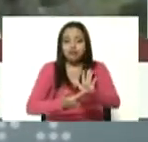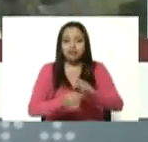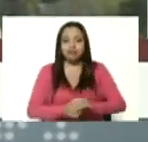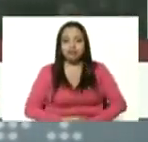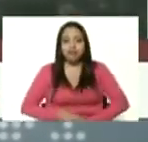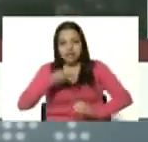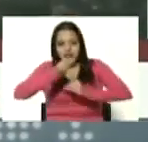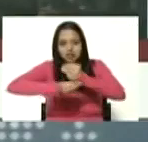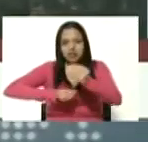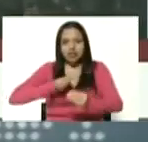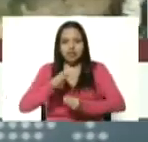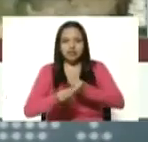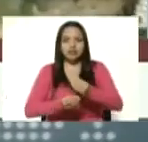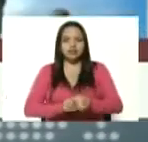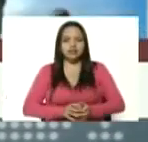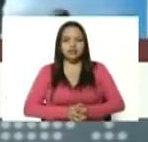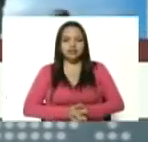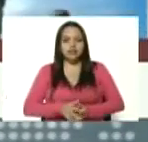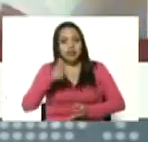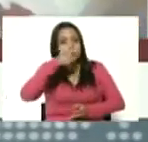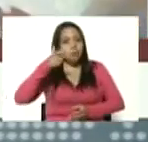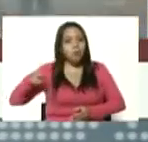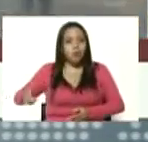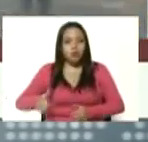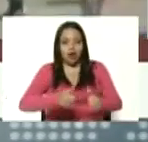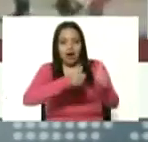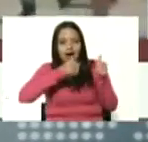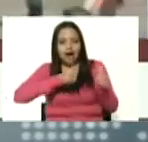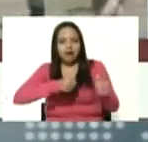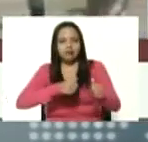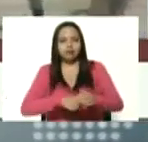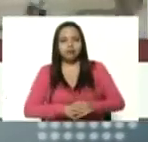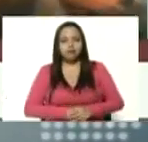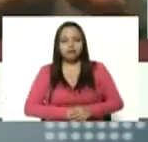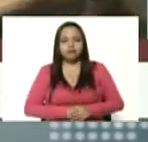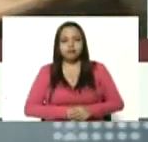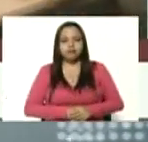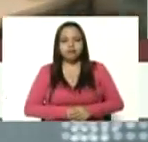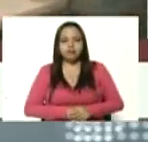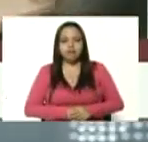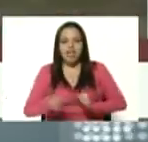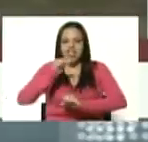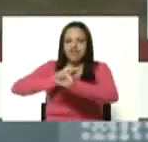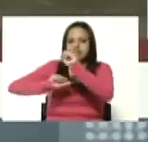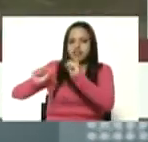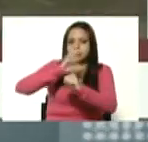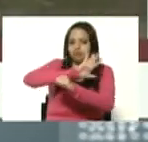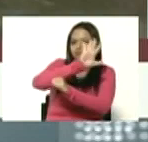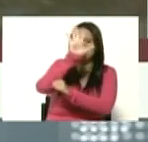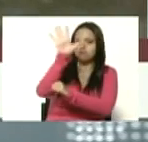de pueblo en armas constructor de la defensa antiaérea